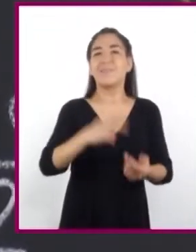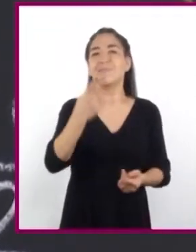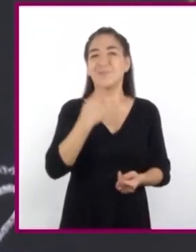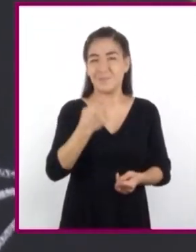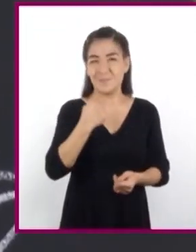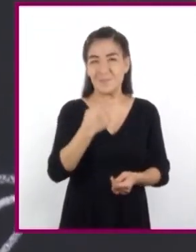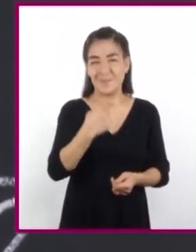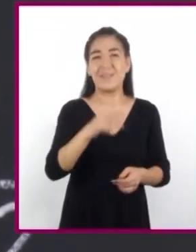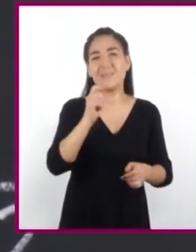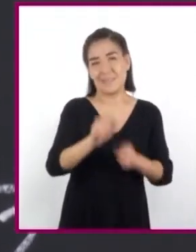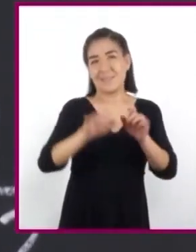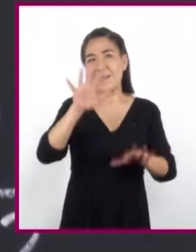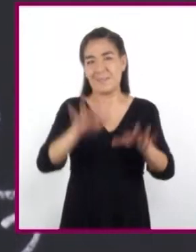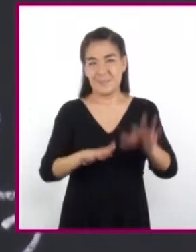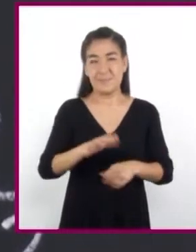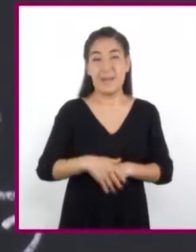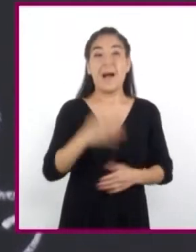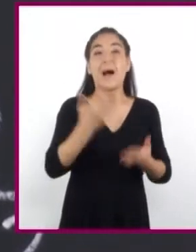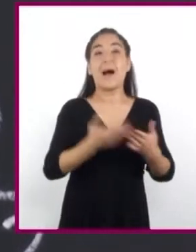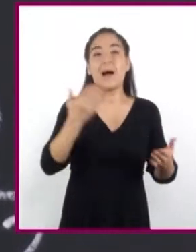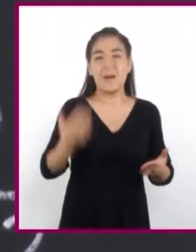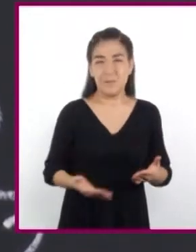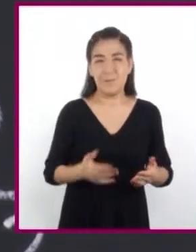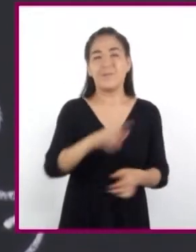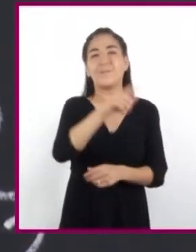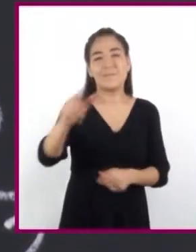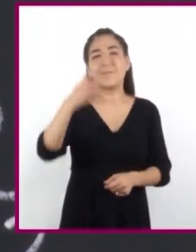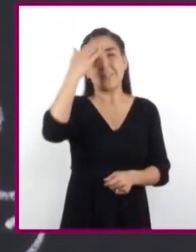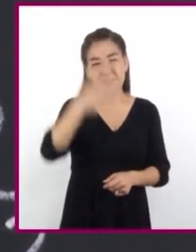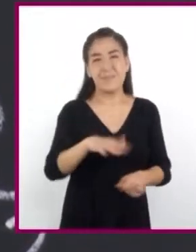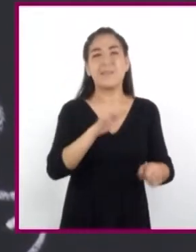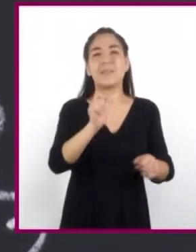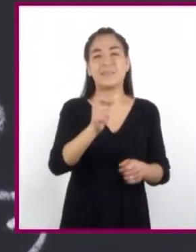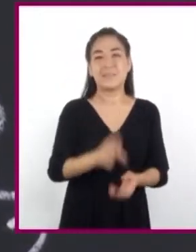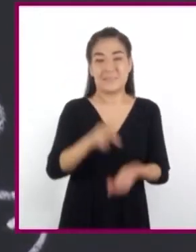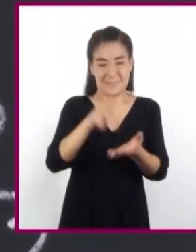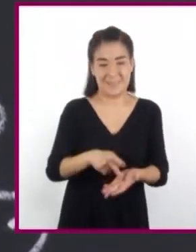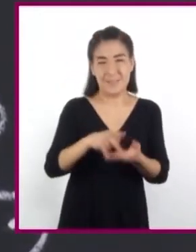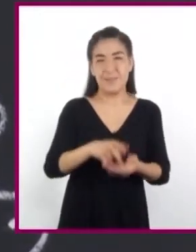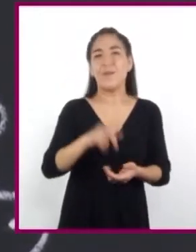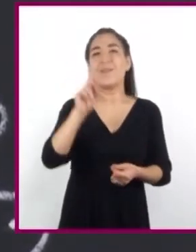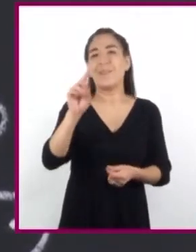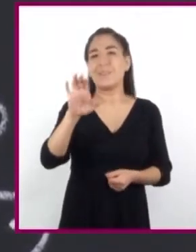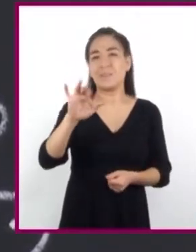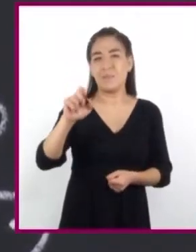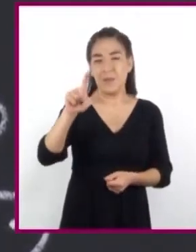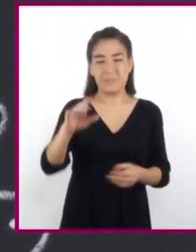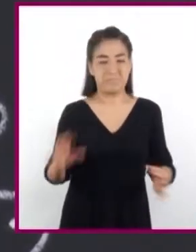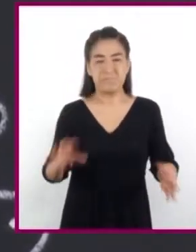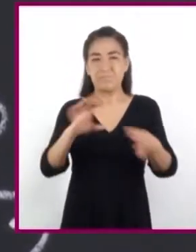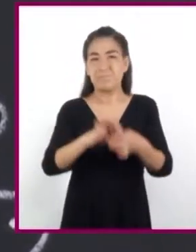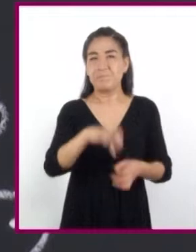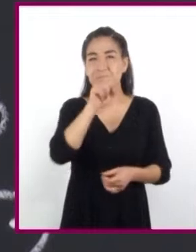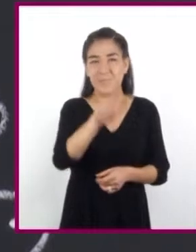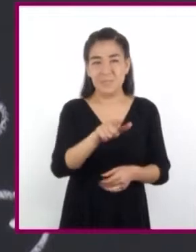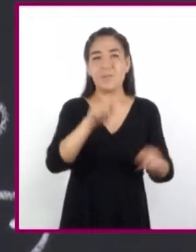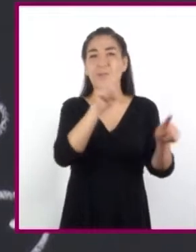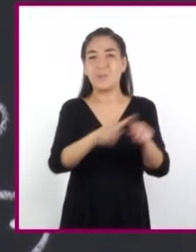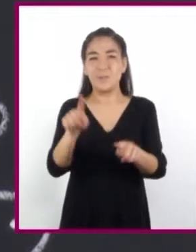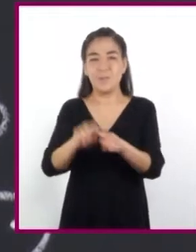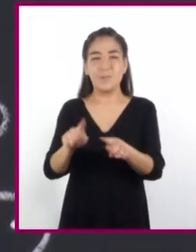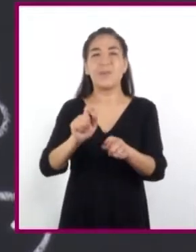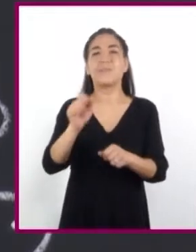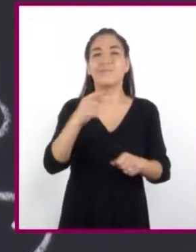ciertas bebidas. Ahora, ya saben que las fracciones y los decimales están íntimamente ligados y que los números fraccionarios